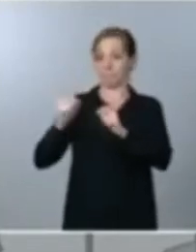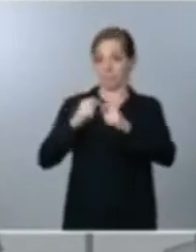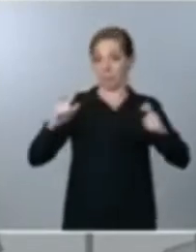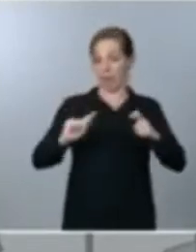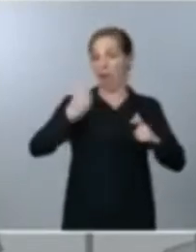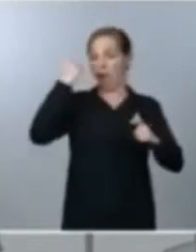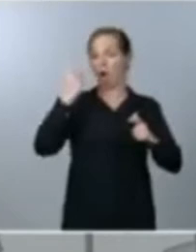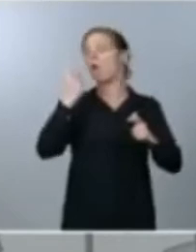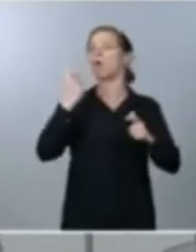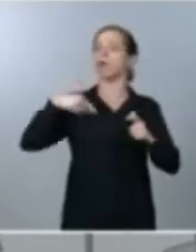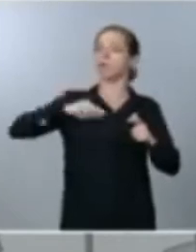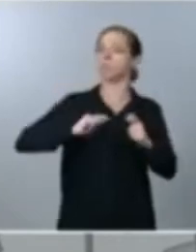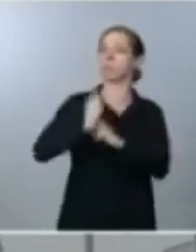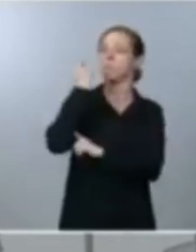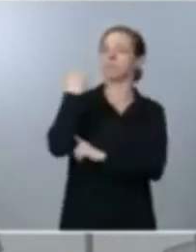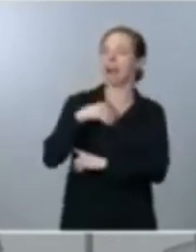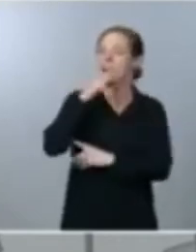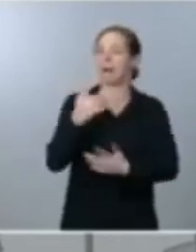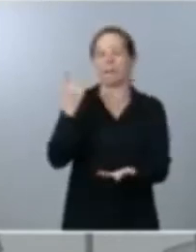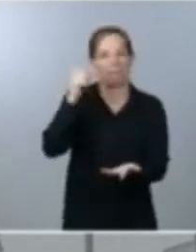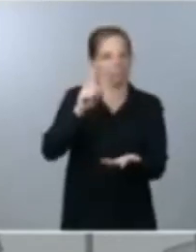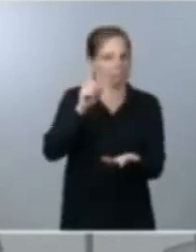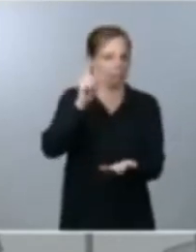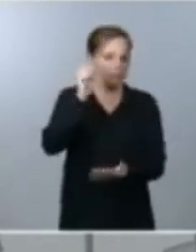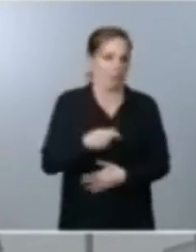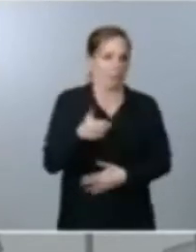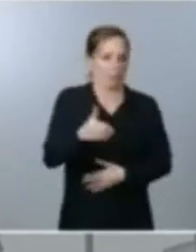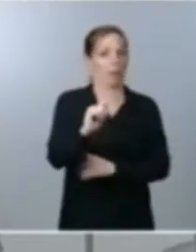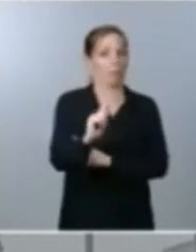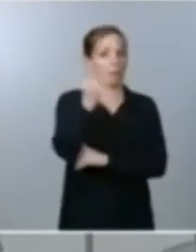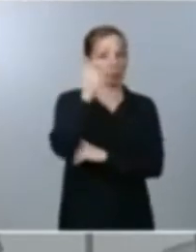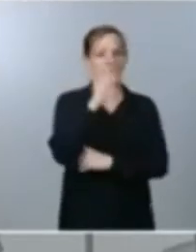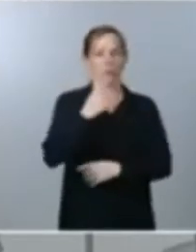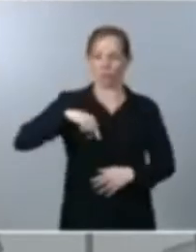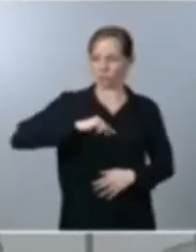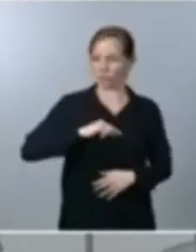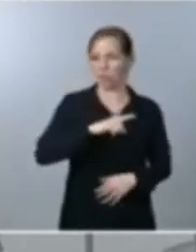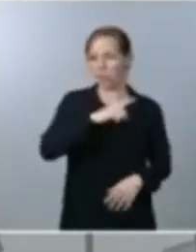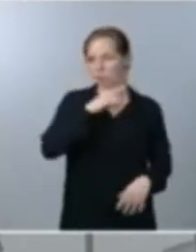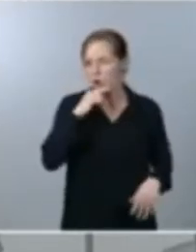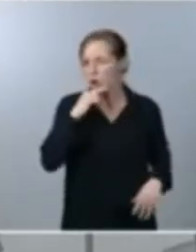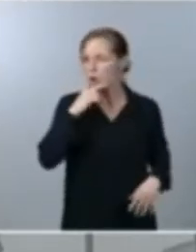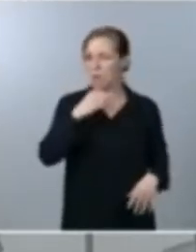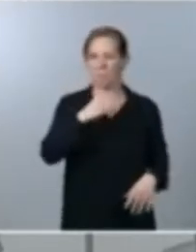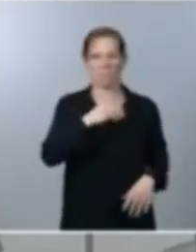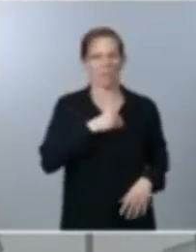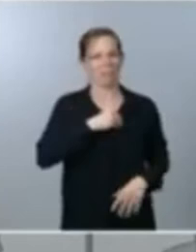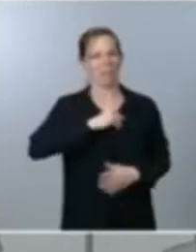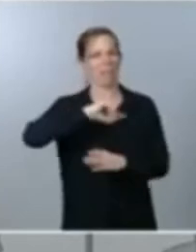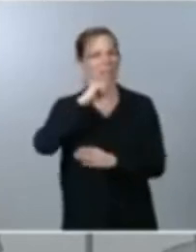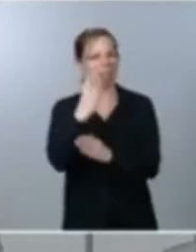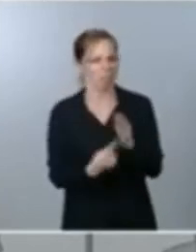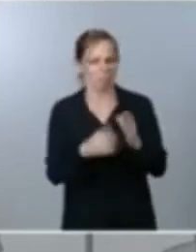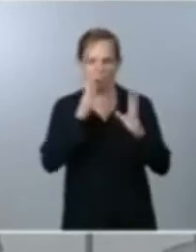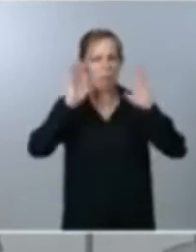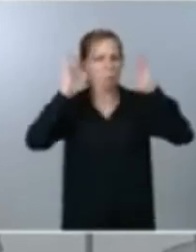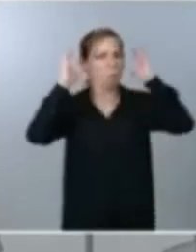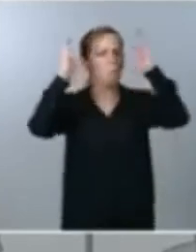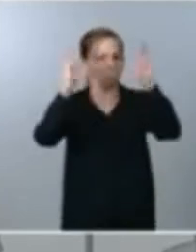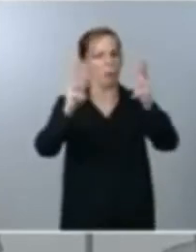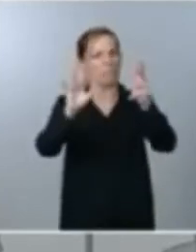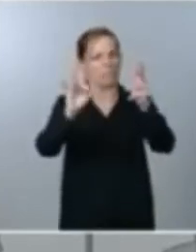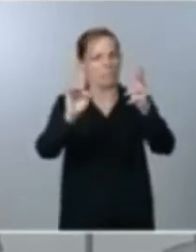el dolor de la pérdida el cansancio por el esfuerzo realizado y vivimos sin duda como les decía días de fatiga